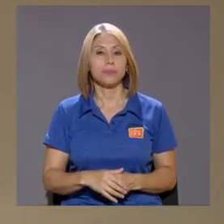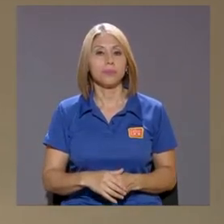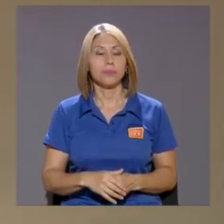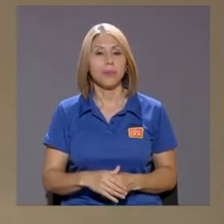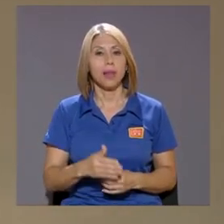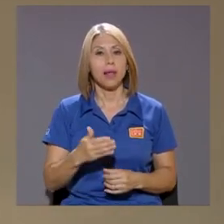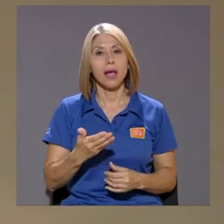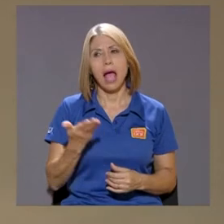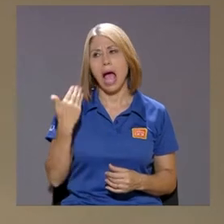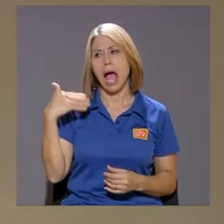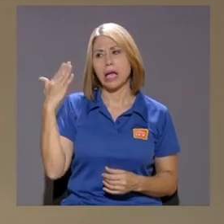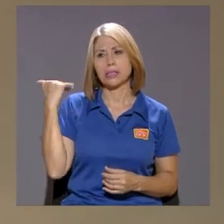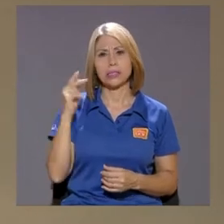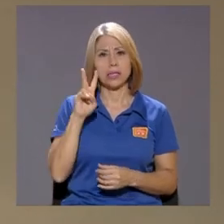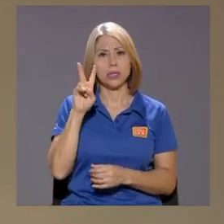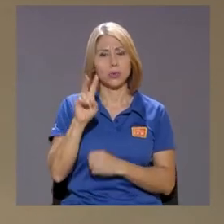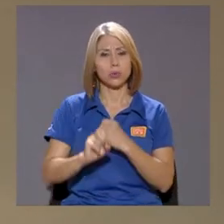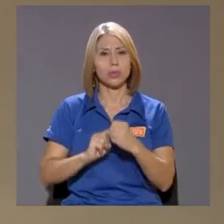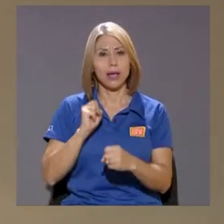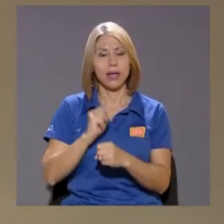Hace básicamente dos años